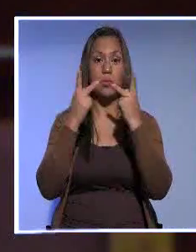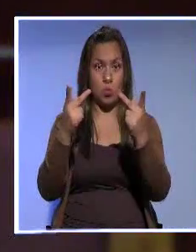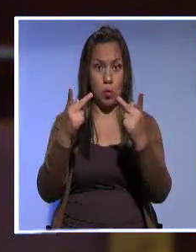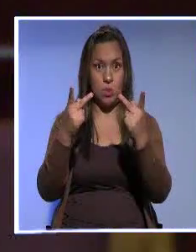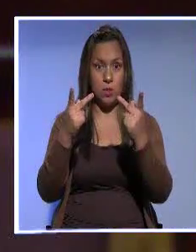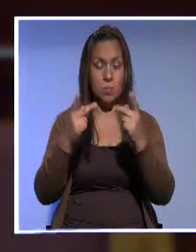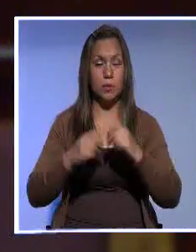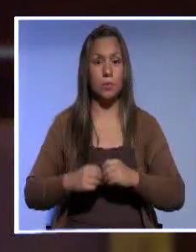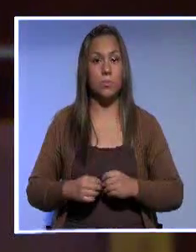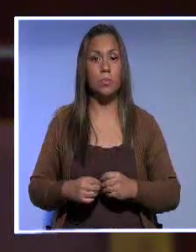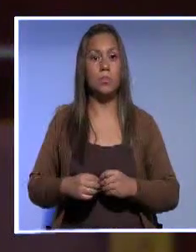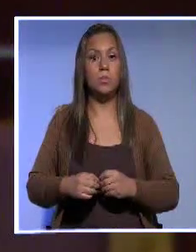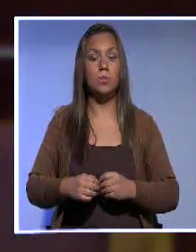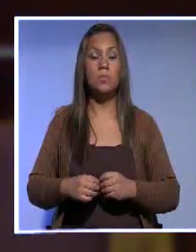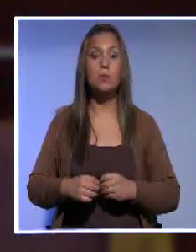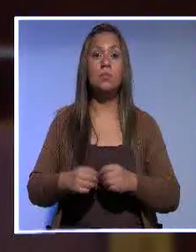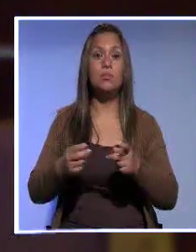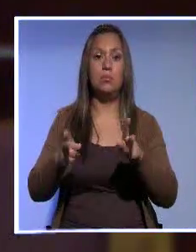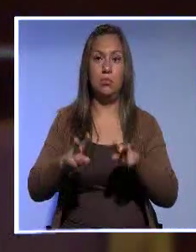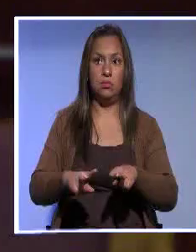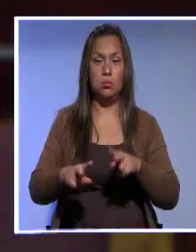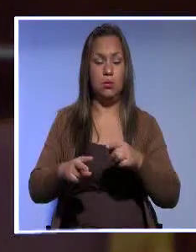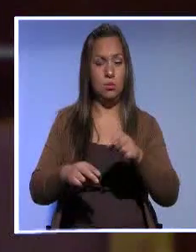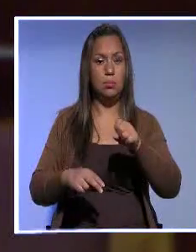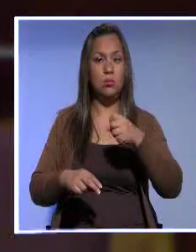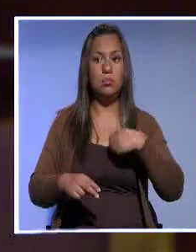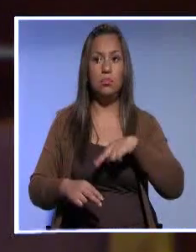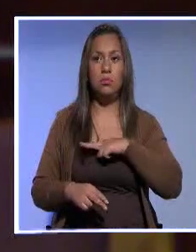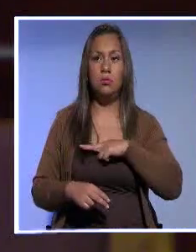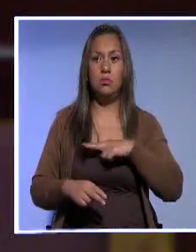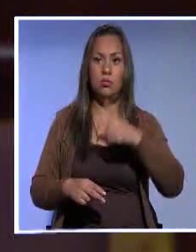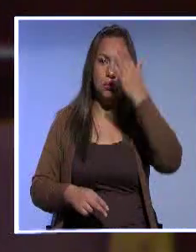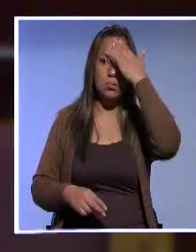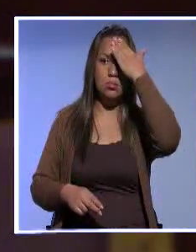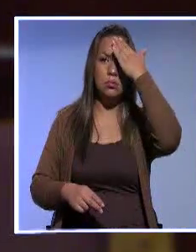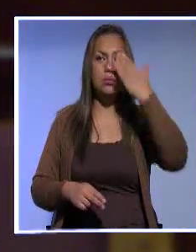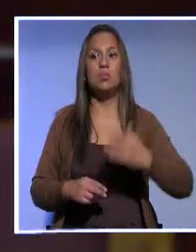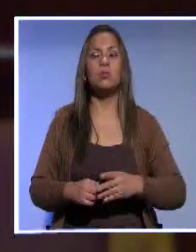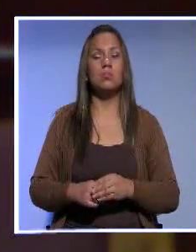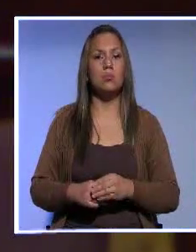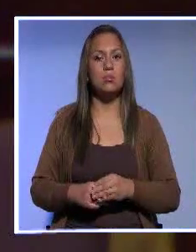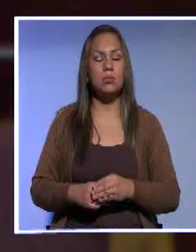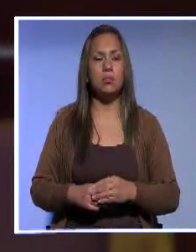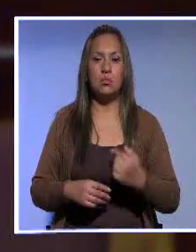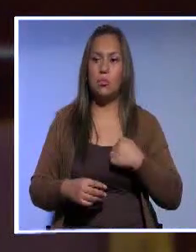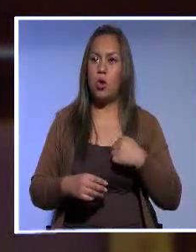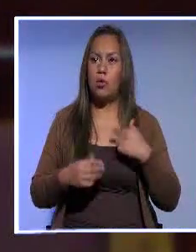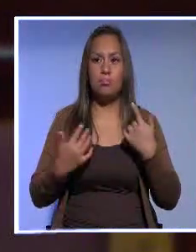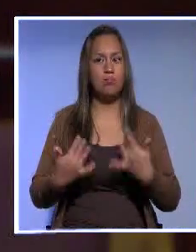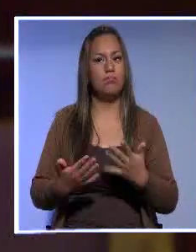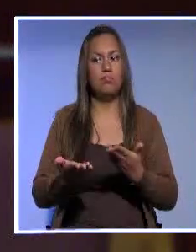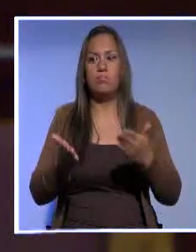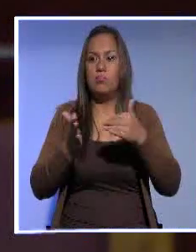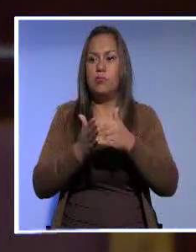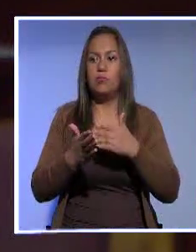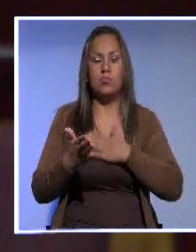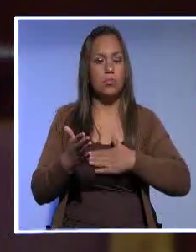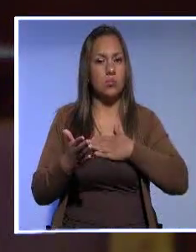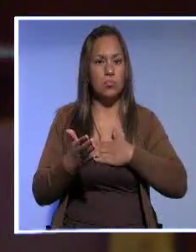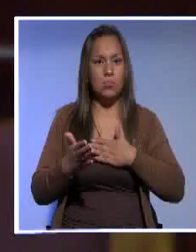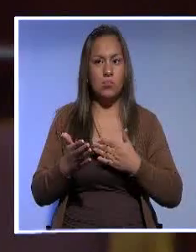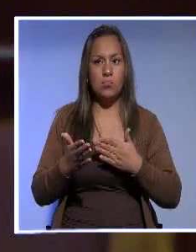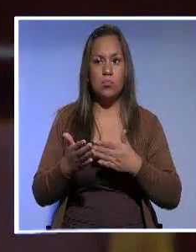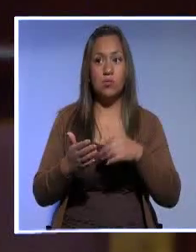Pero teníamos ya esa legislación. Así que yo creo que, yo insisto y me ratifico en mi observación